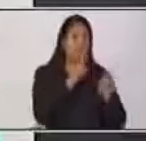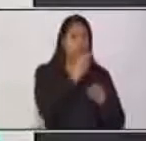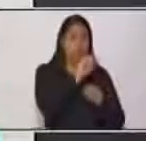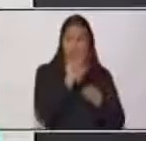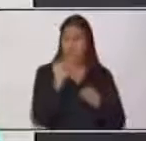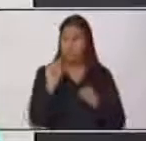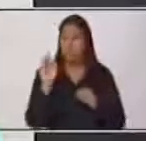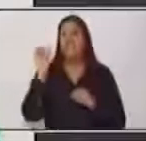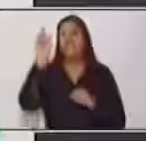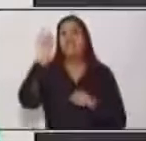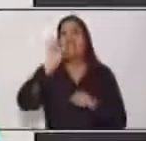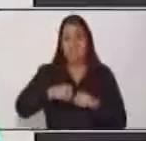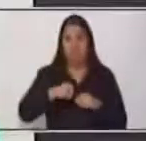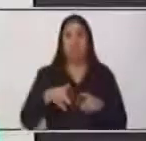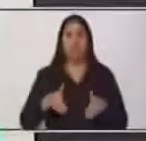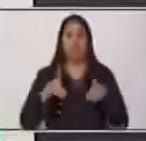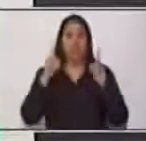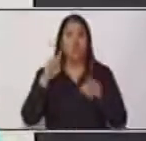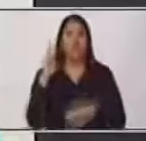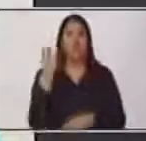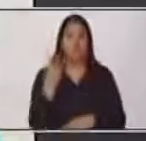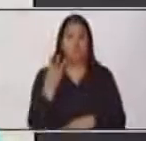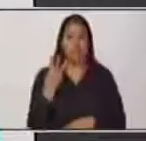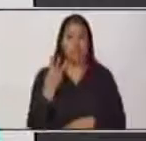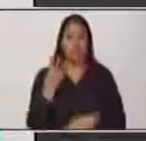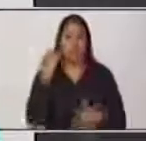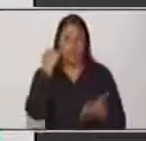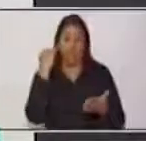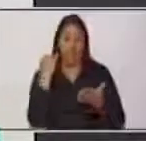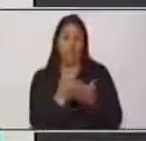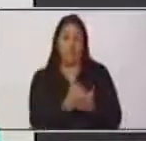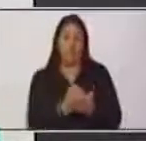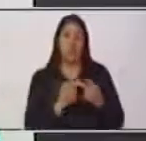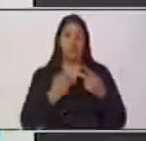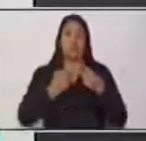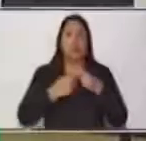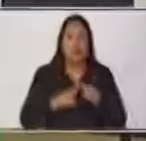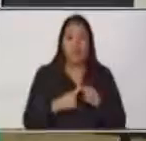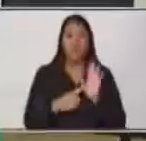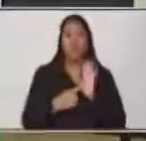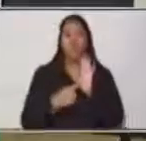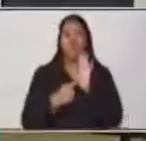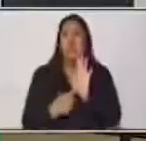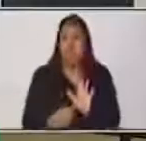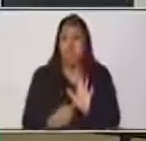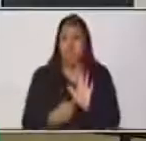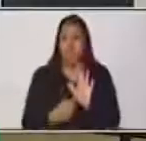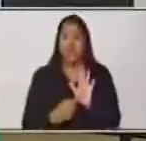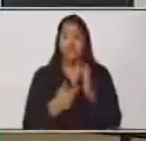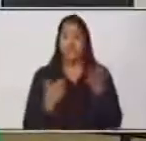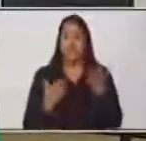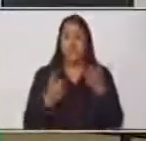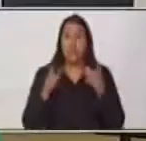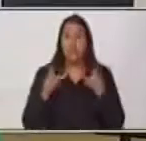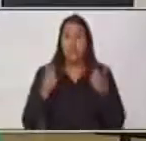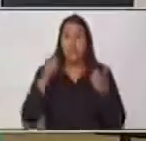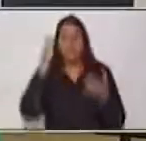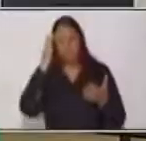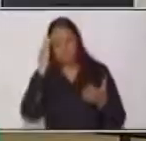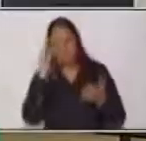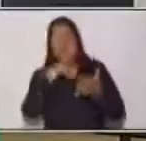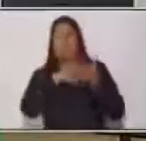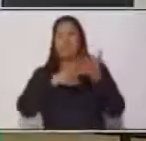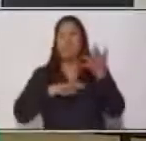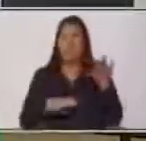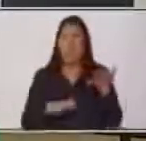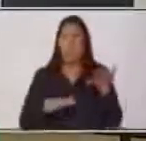tres tiempos. Tanto en la introducción, que va a ser el inicio, la presentación, el planteamiento, el desarrollo,